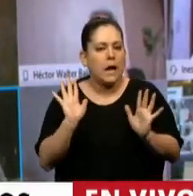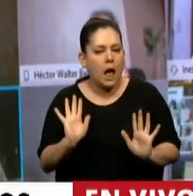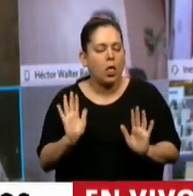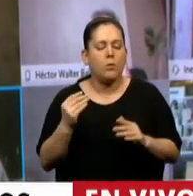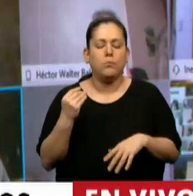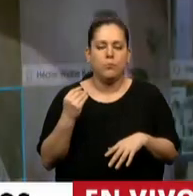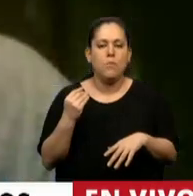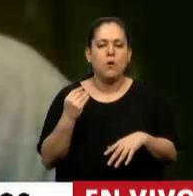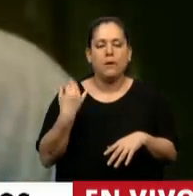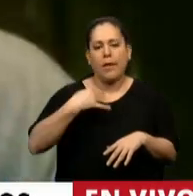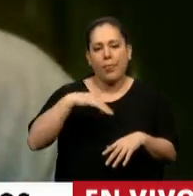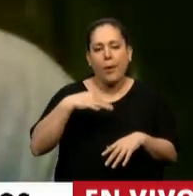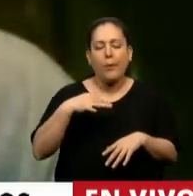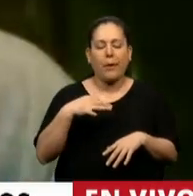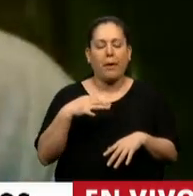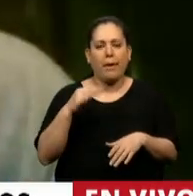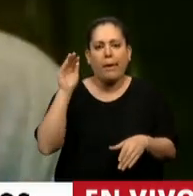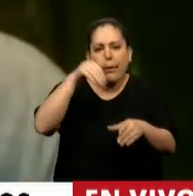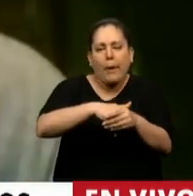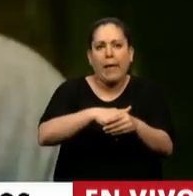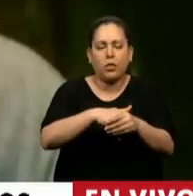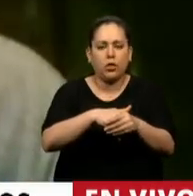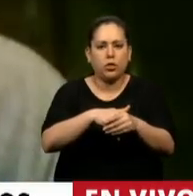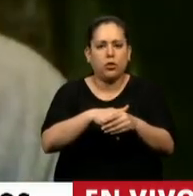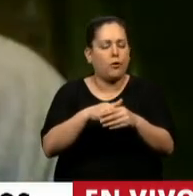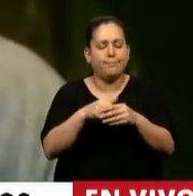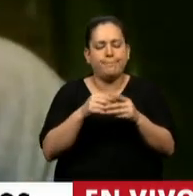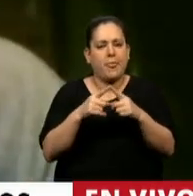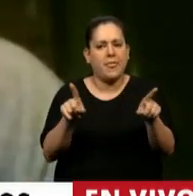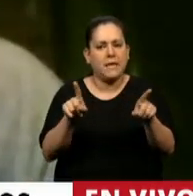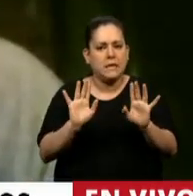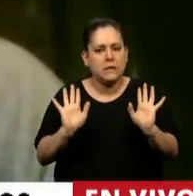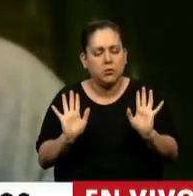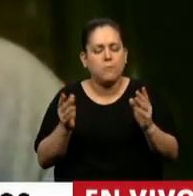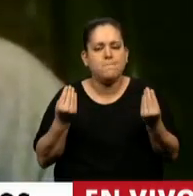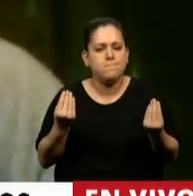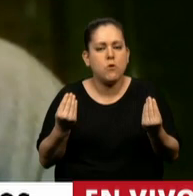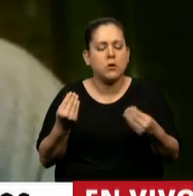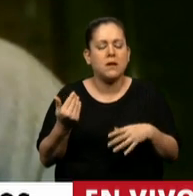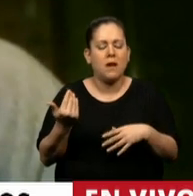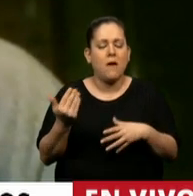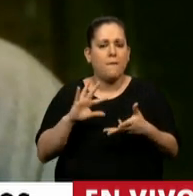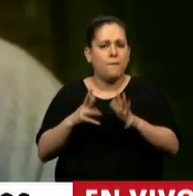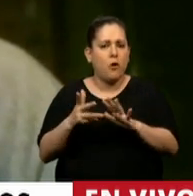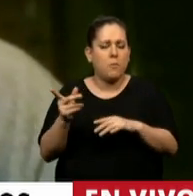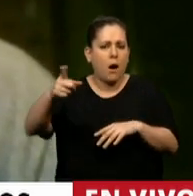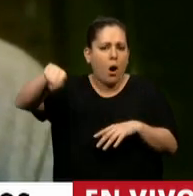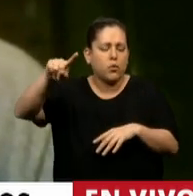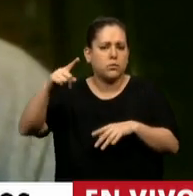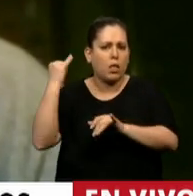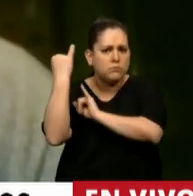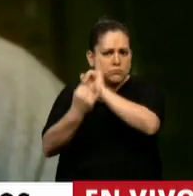el sentido del voto. Y lo he hecho por la forma en que ustedes han